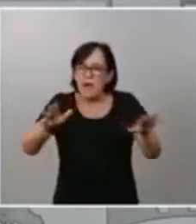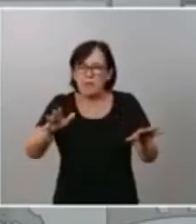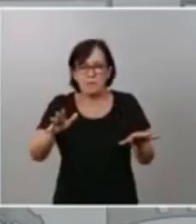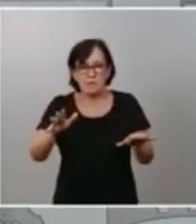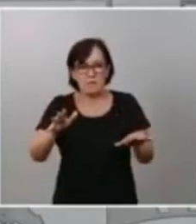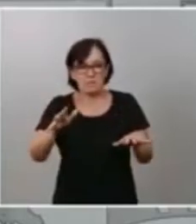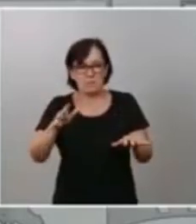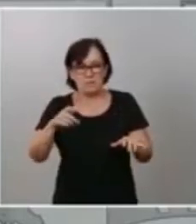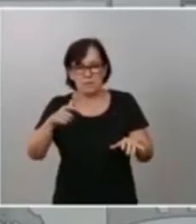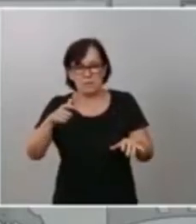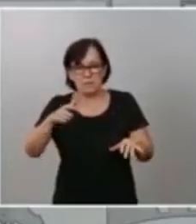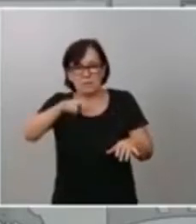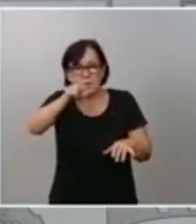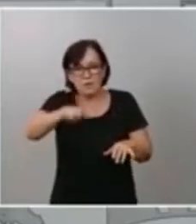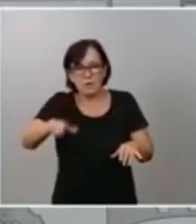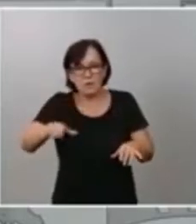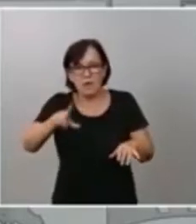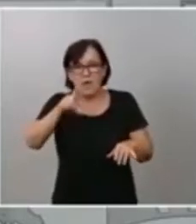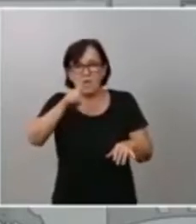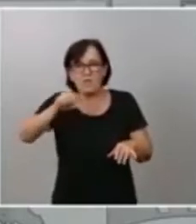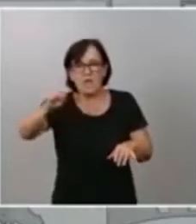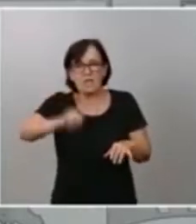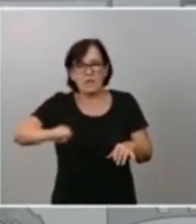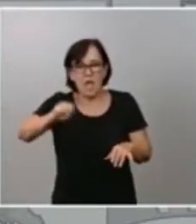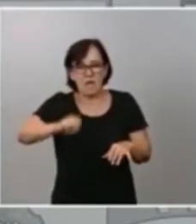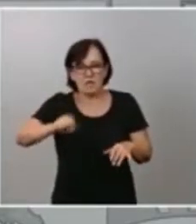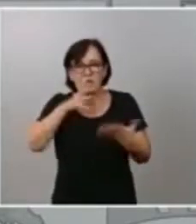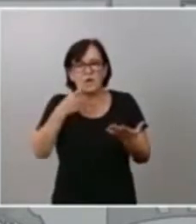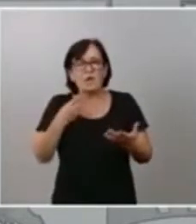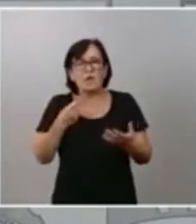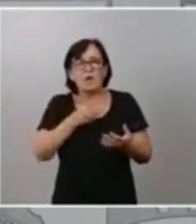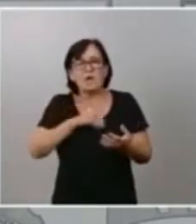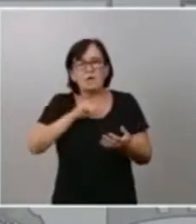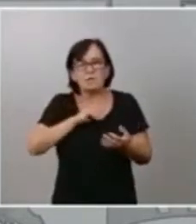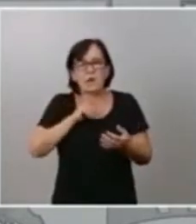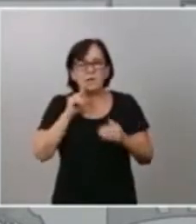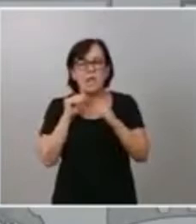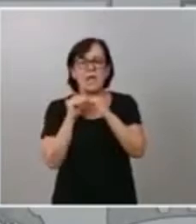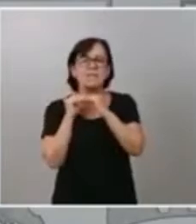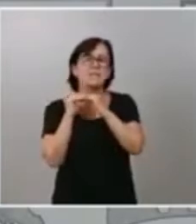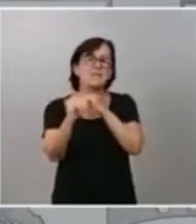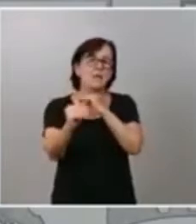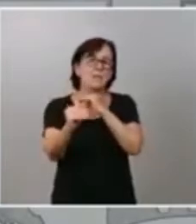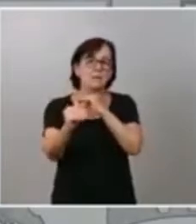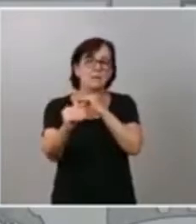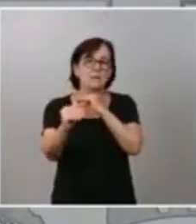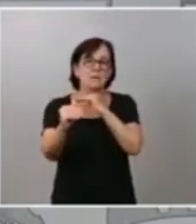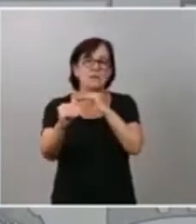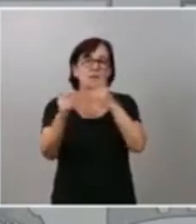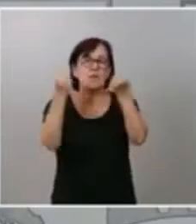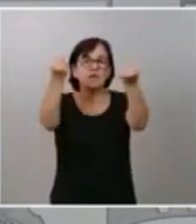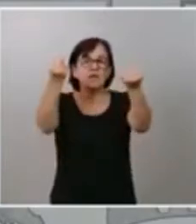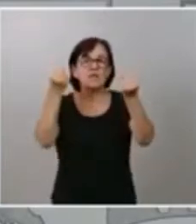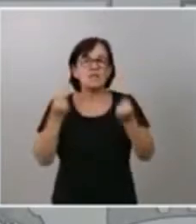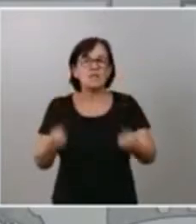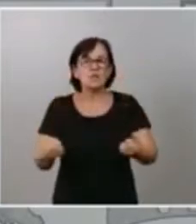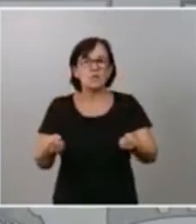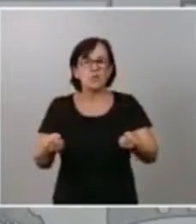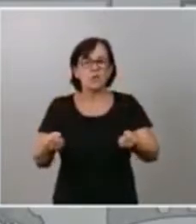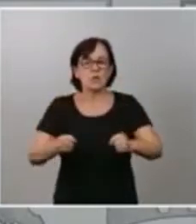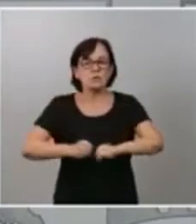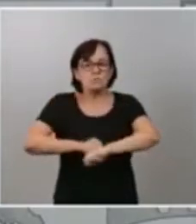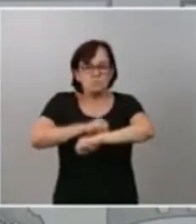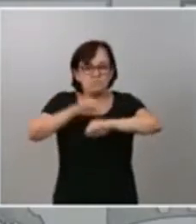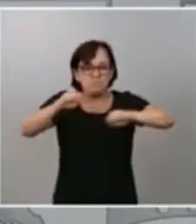estos últimos 100 años, España necesita de estabilidad y de instituciones robustas. Y las instituciones robustas